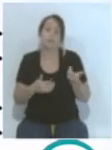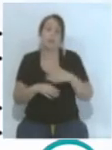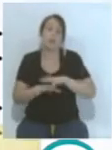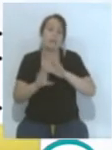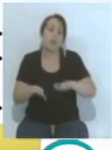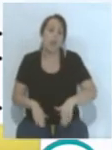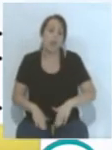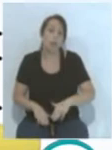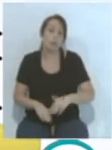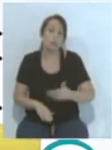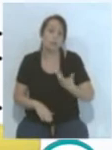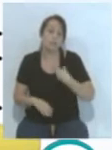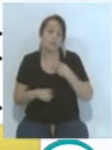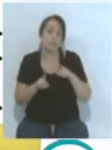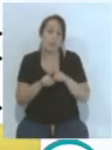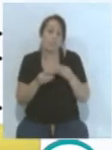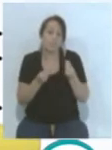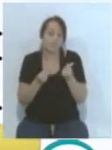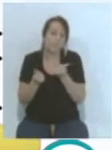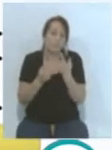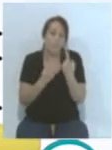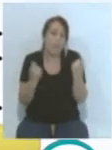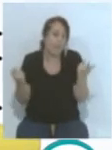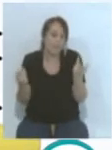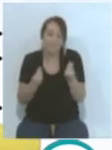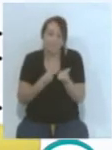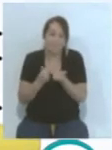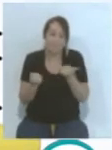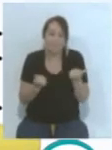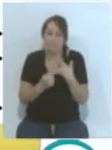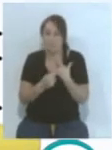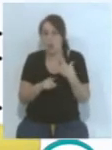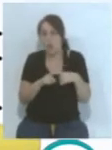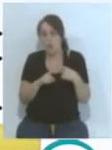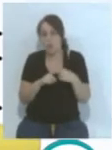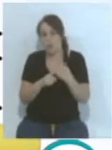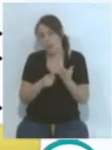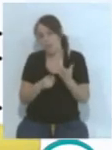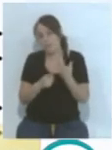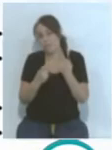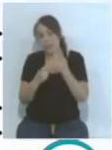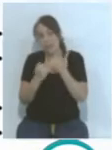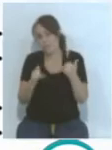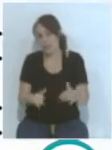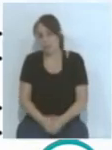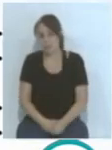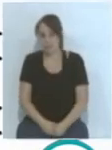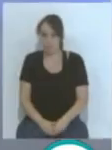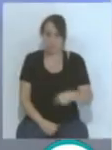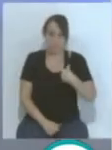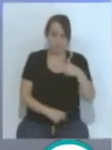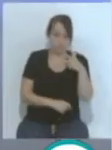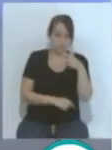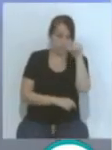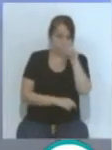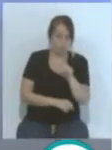escafeinado, ¿no? Parece que te quedan una serie de cositas todavía por celebrar. Pero yo vi un vídeo ahí que